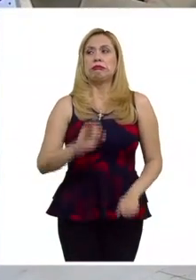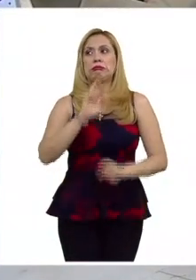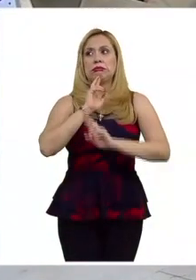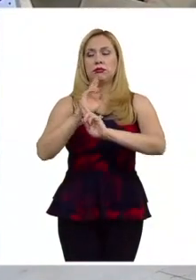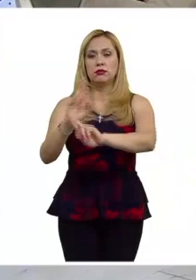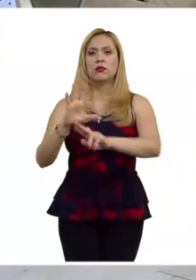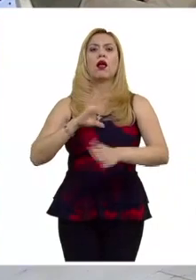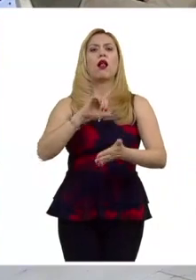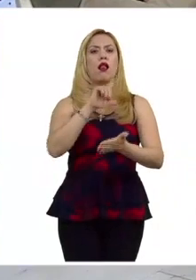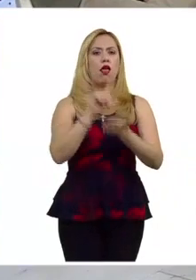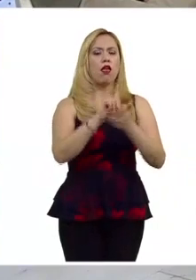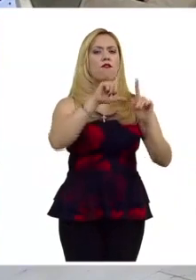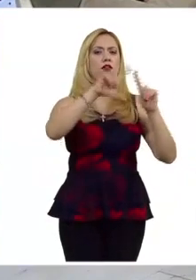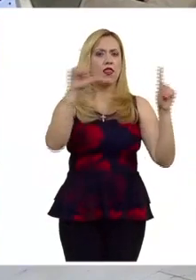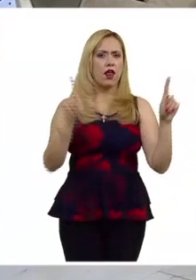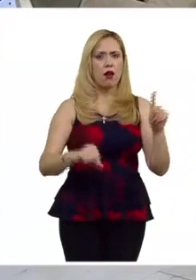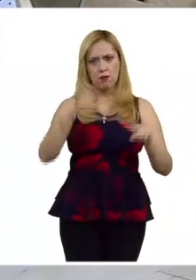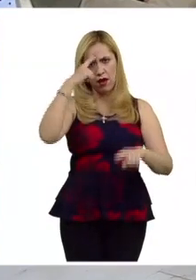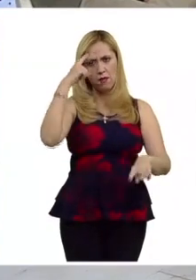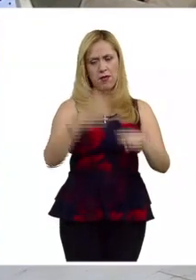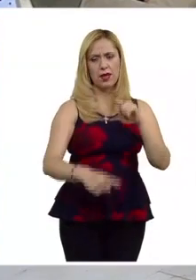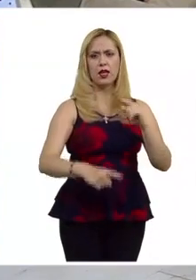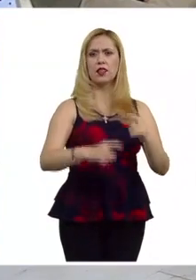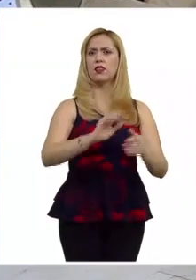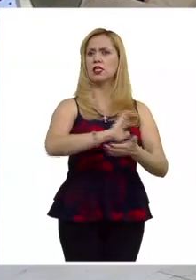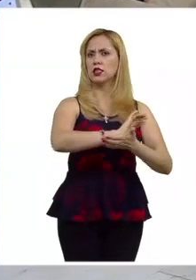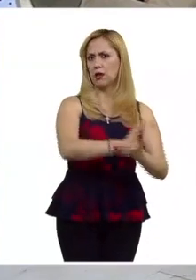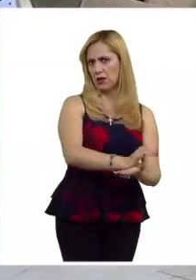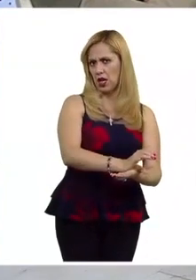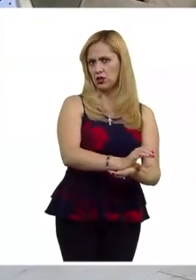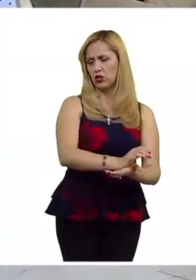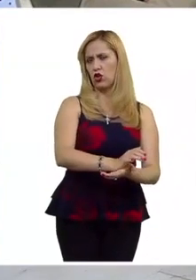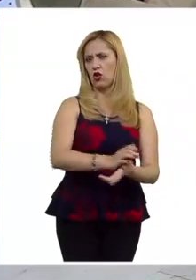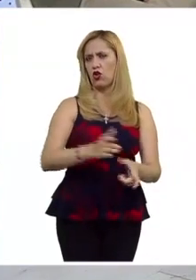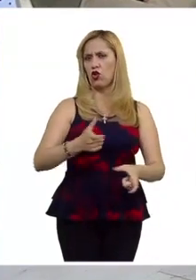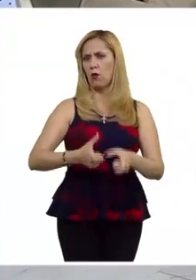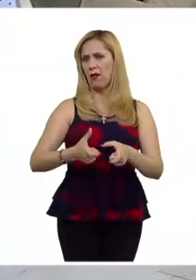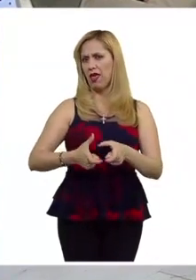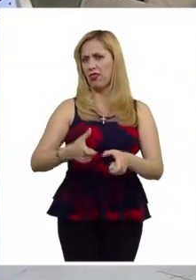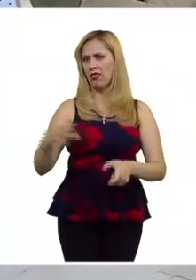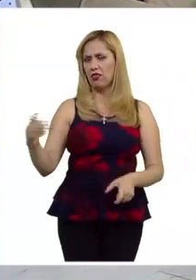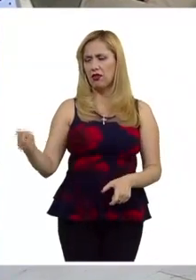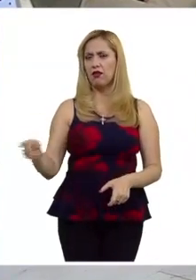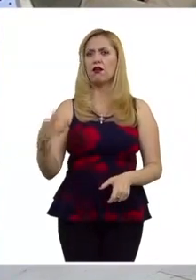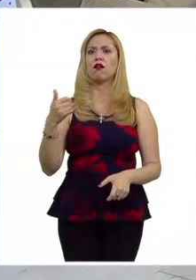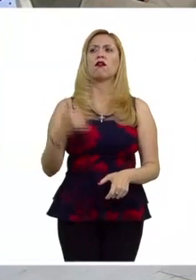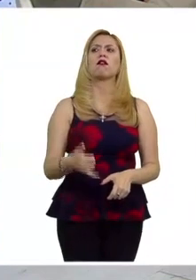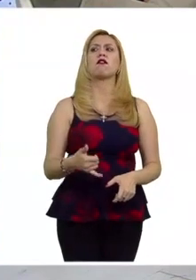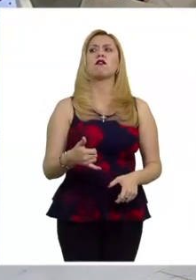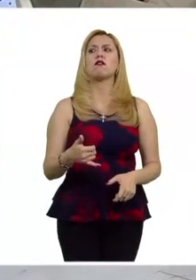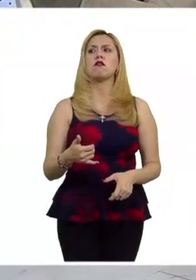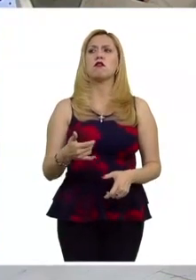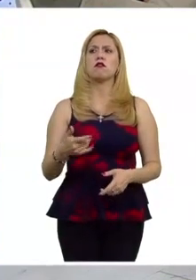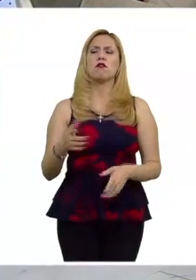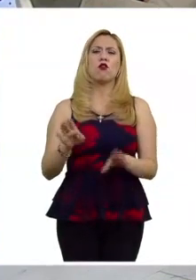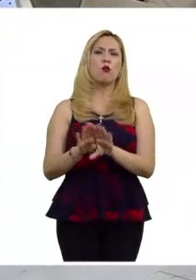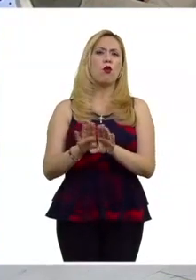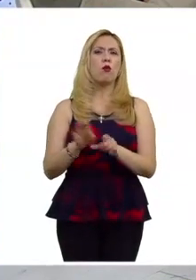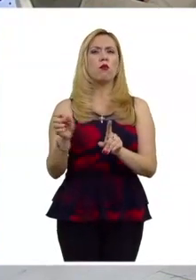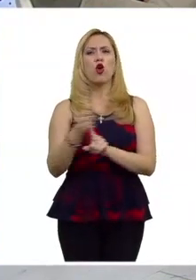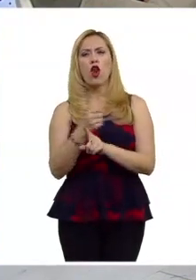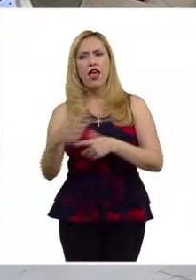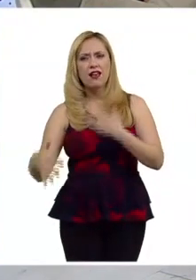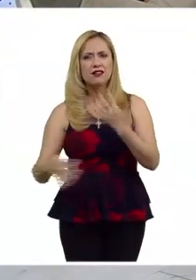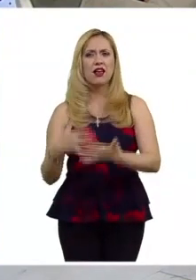federal para prevenir la discriminación por allá un tipo penal de apología a violencia etcétera se